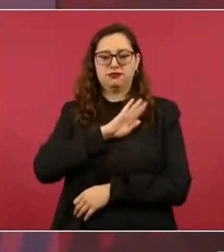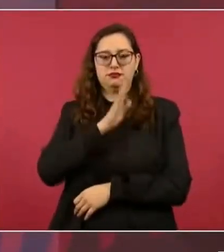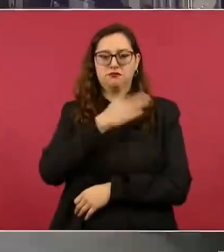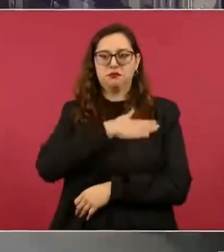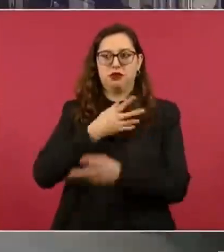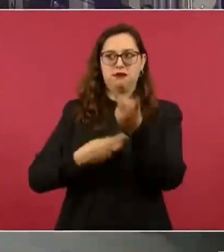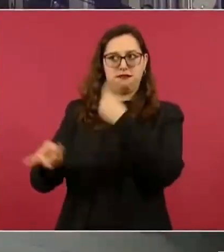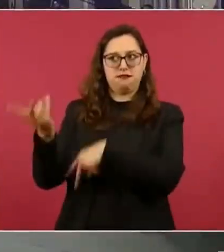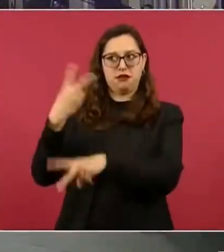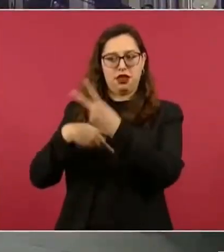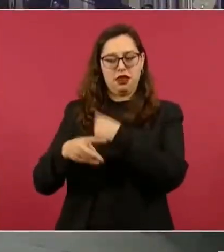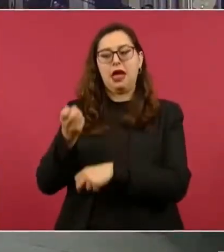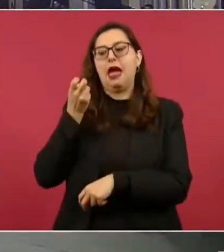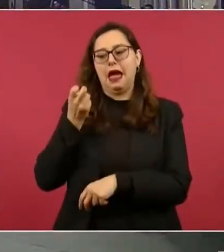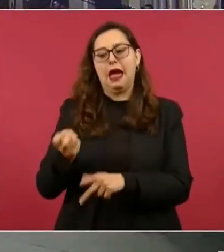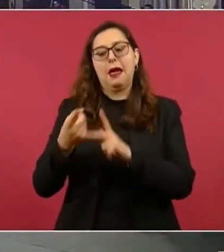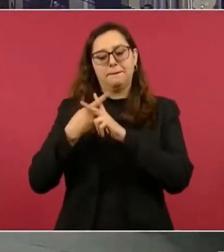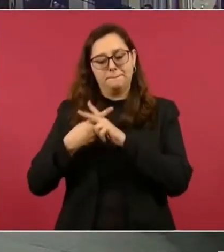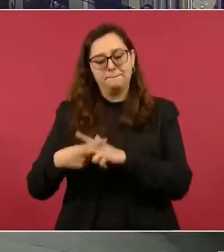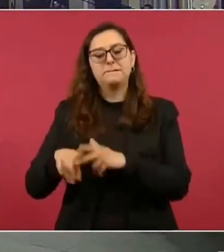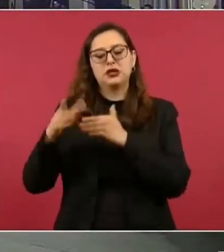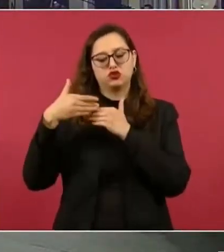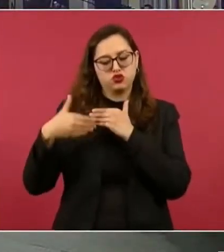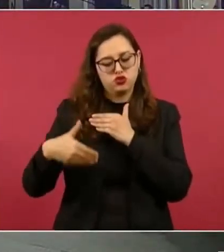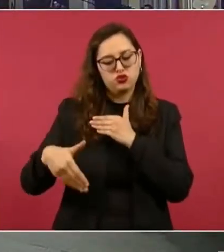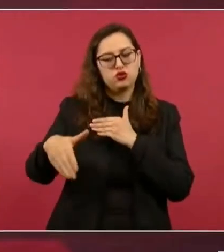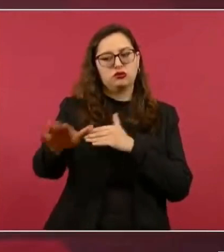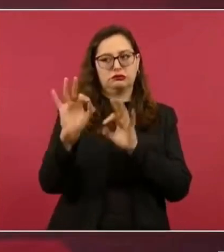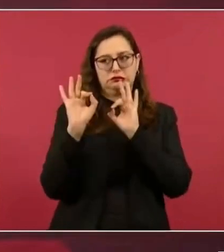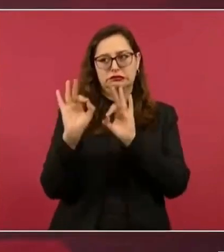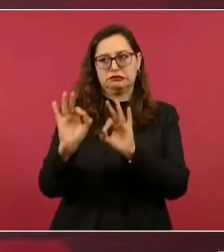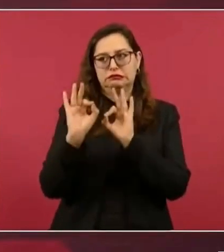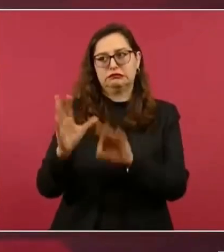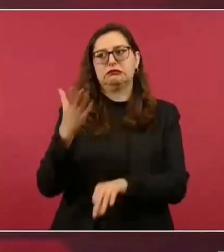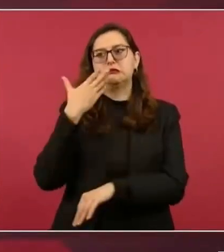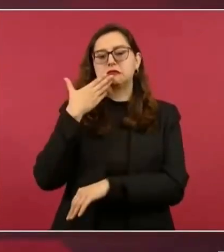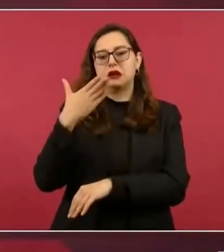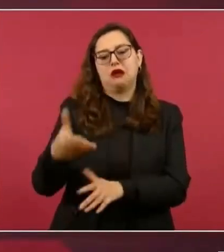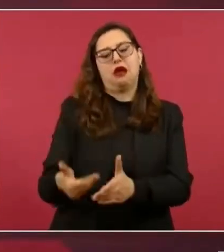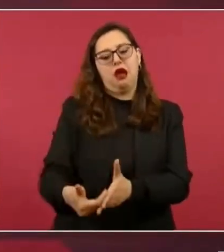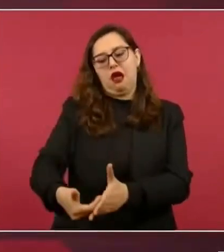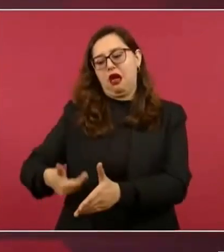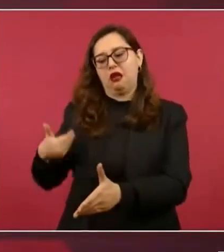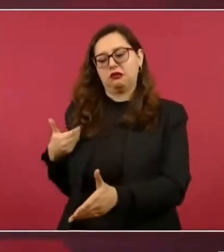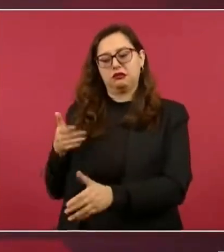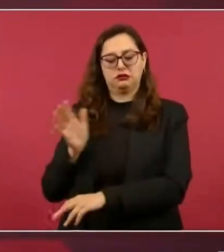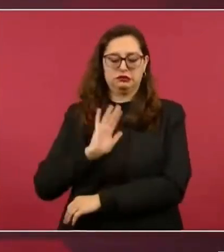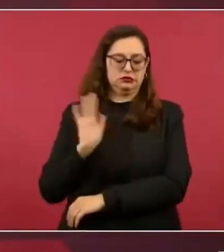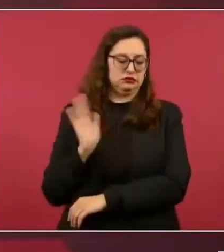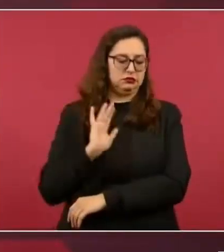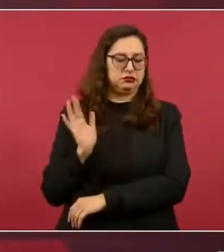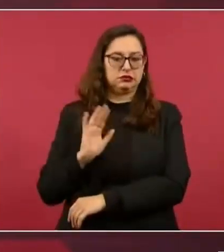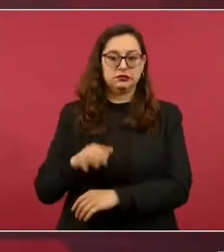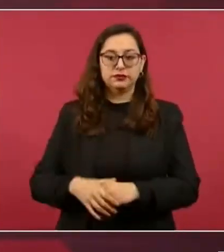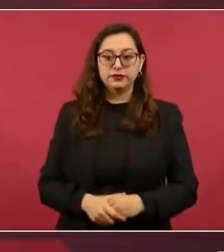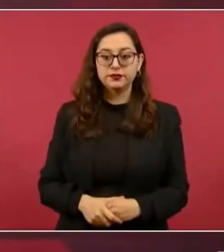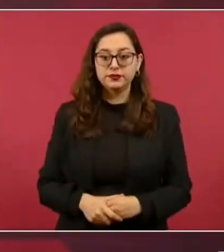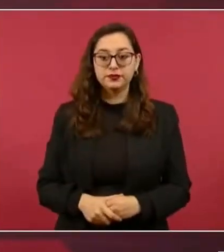la historia, todo el relato, pues México ni siquiera